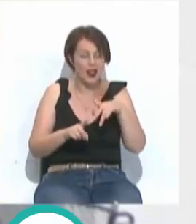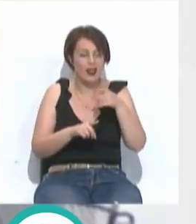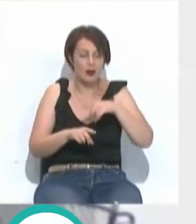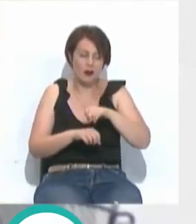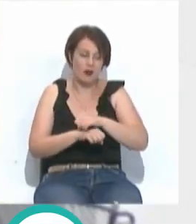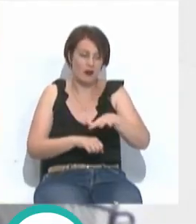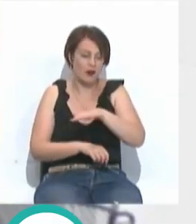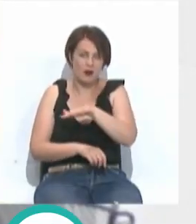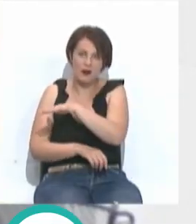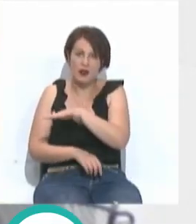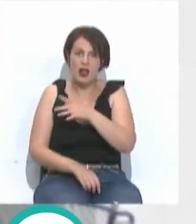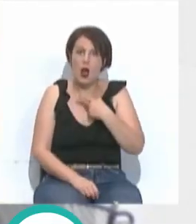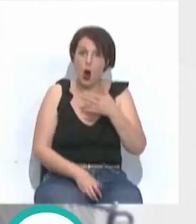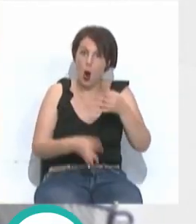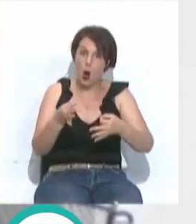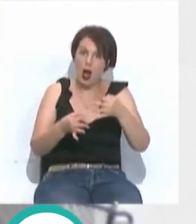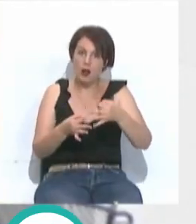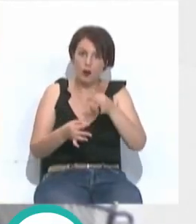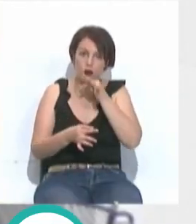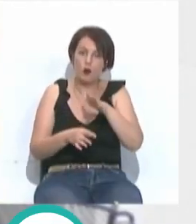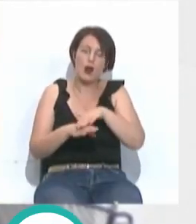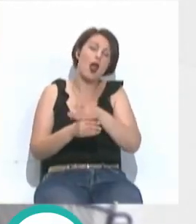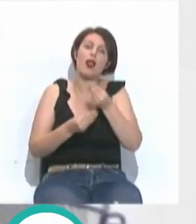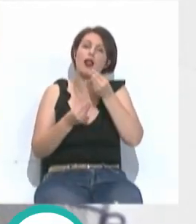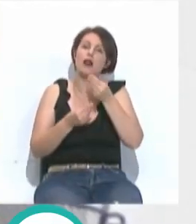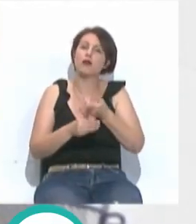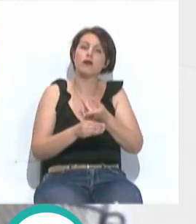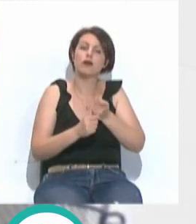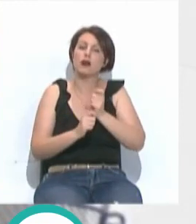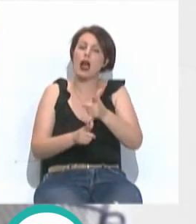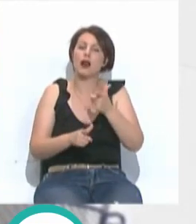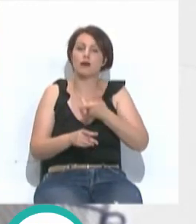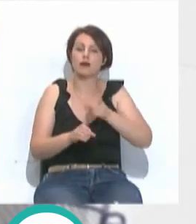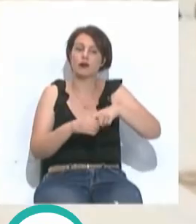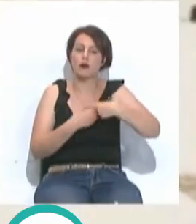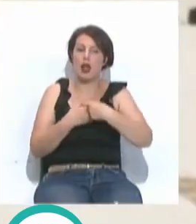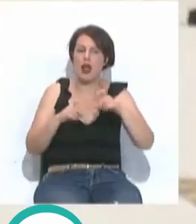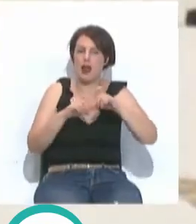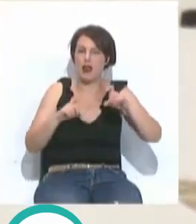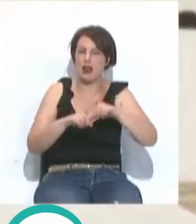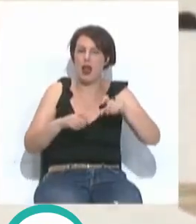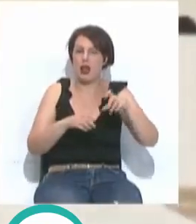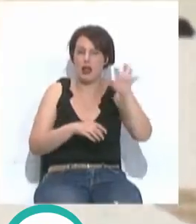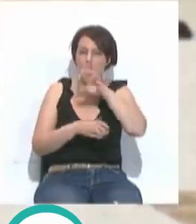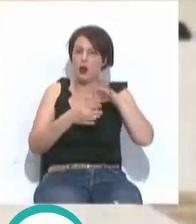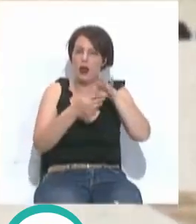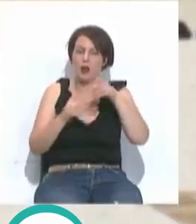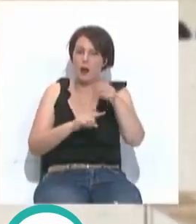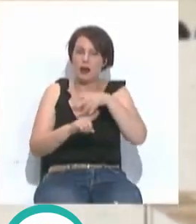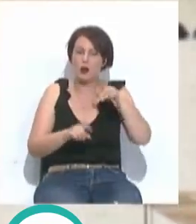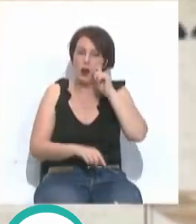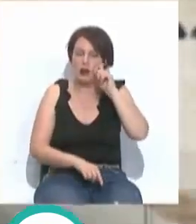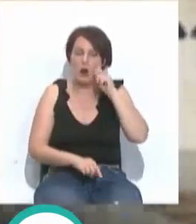instalaciones. En el jurado para su concesión participan las Agencias de Naciones Unidas para el Medio Ambiente y el Turismo,